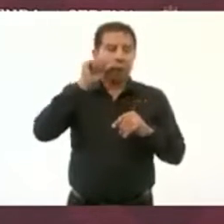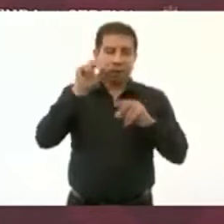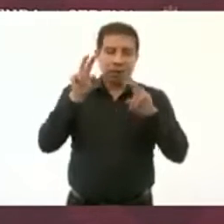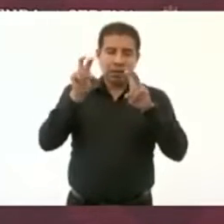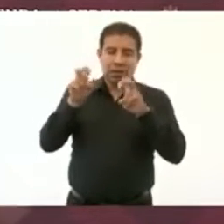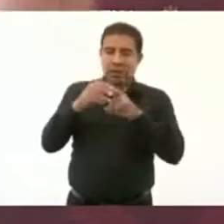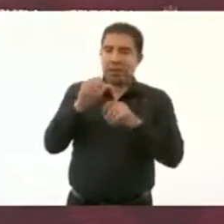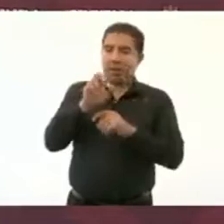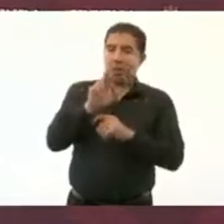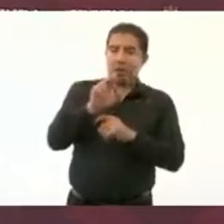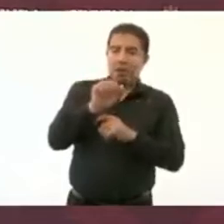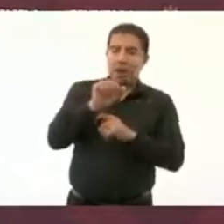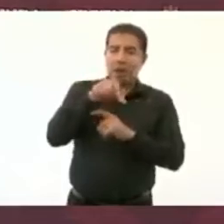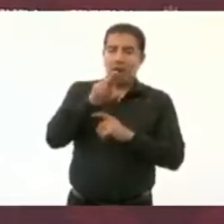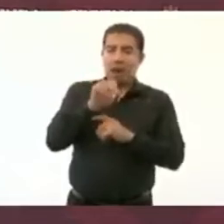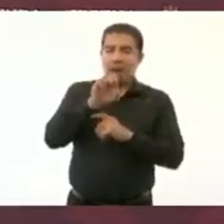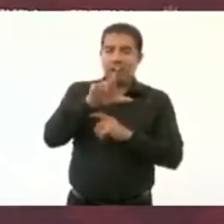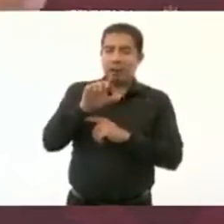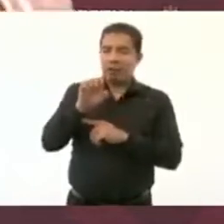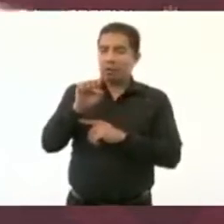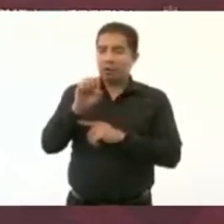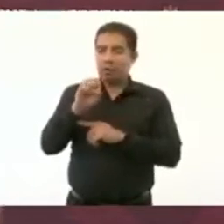Raquel Sosa, va a venir aquí.